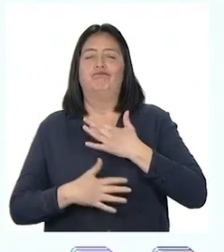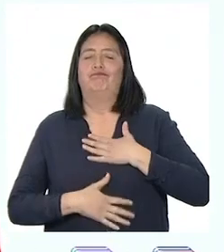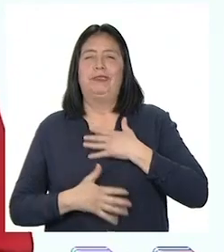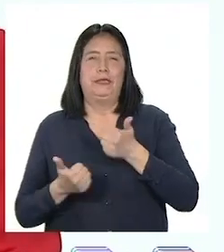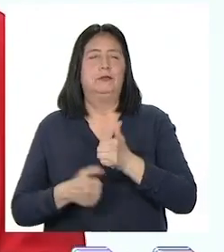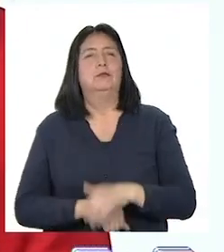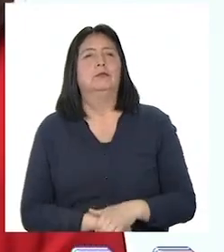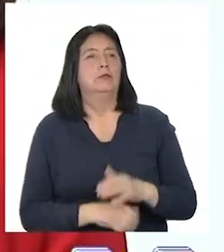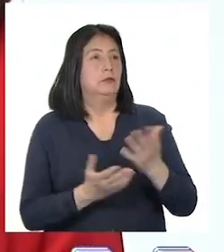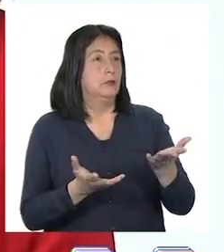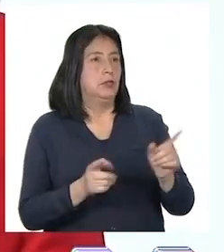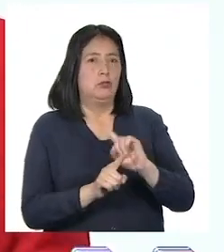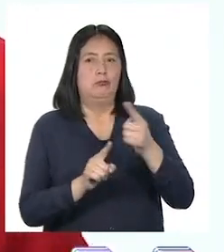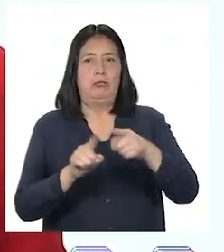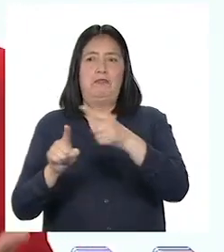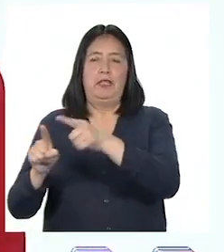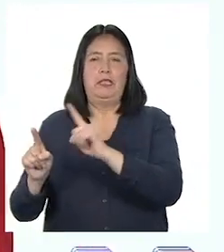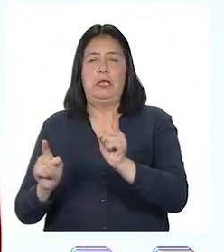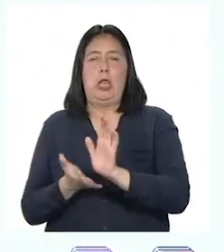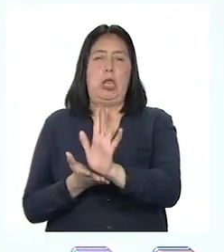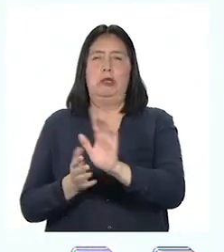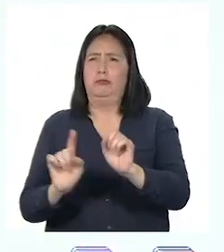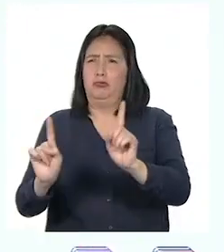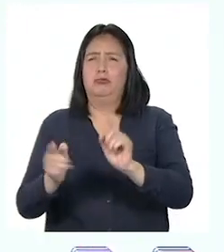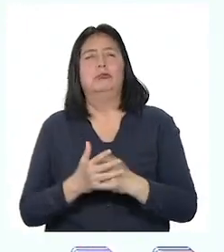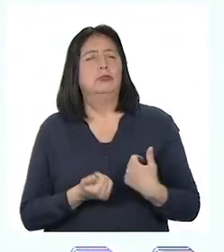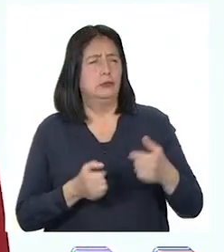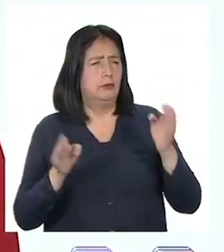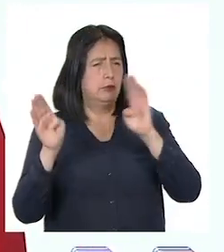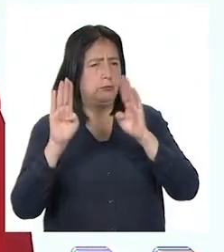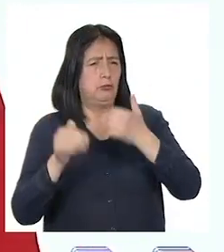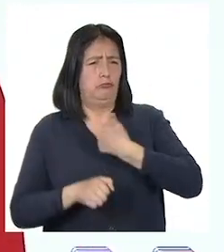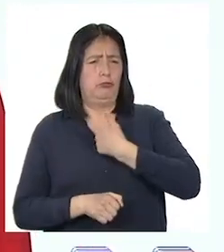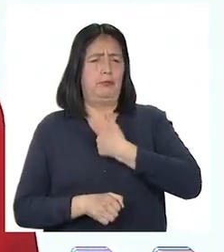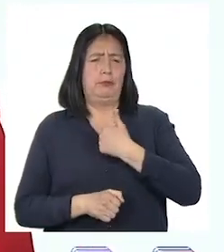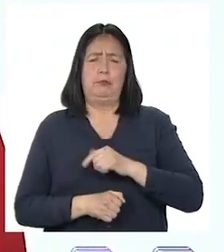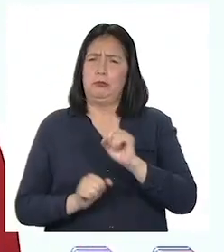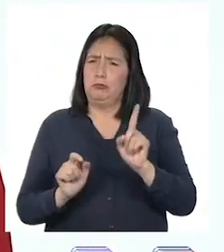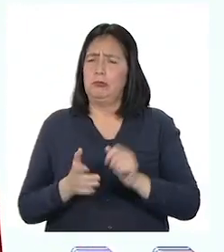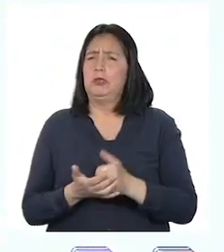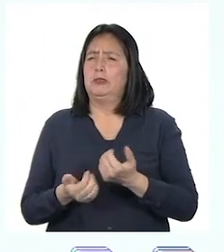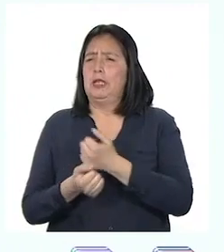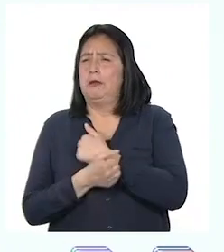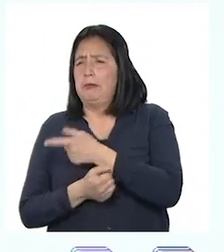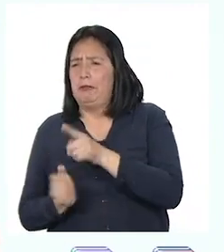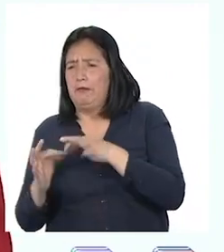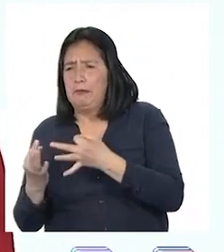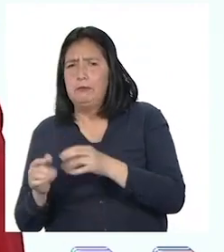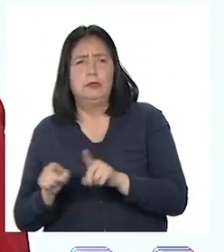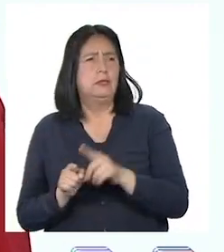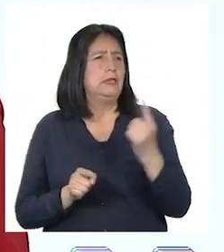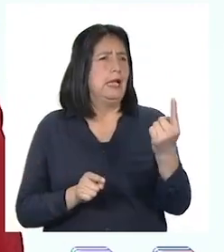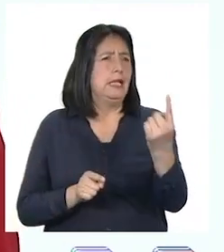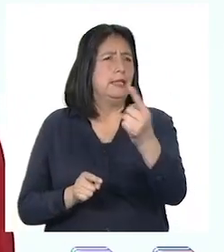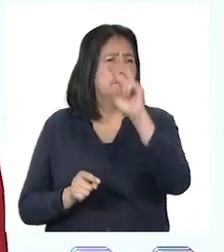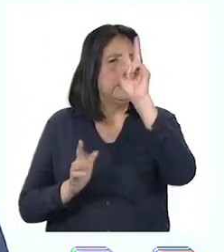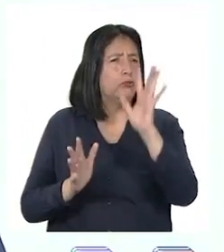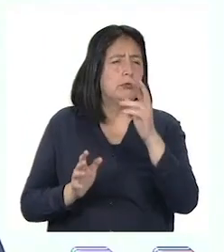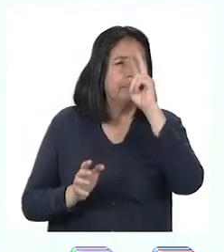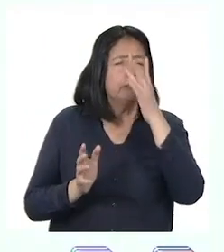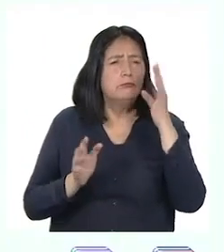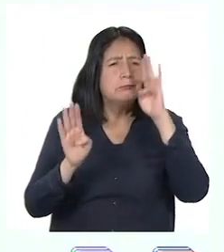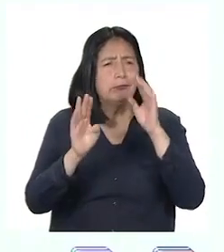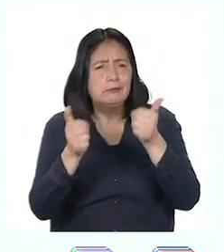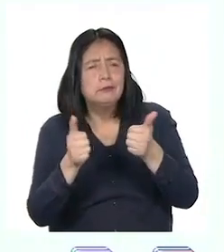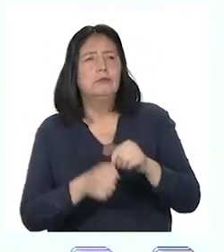Y sin distinción, no solo debemos preocuparnos por nosotros mismos y nuestros seres queridos, sino por cada peruano y cada peruana.